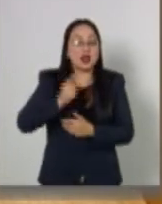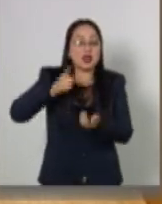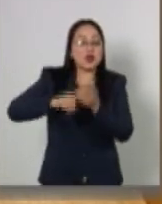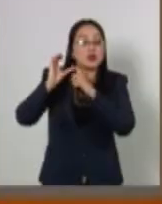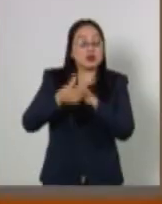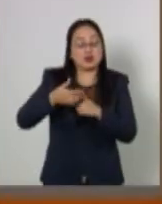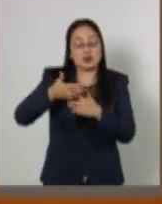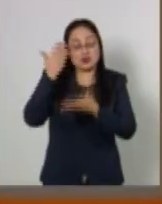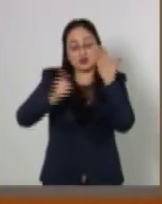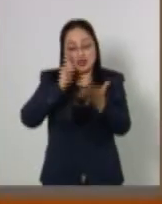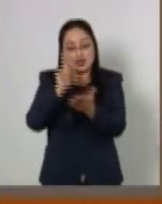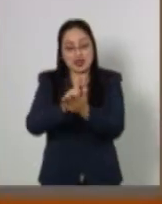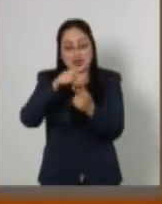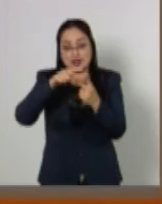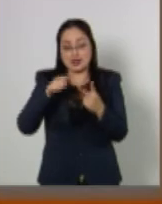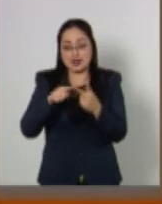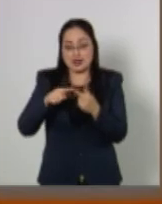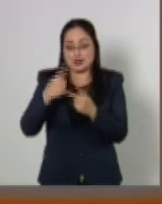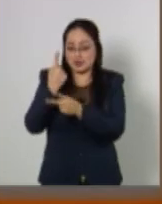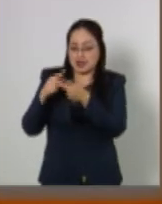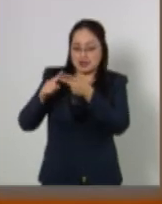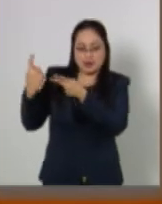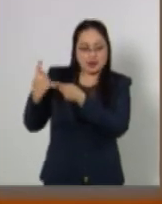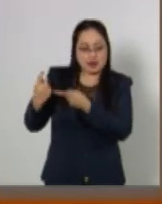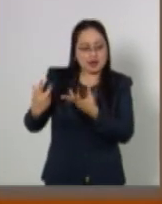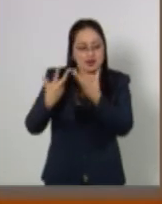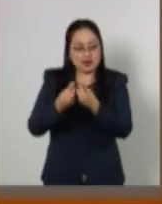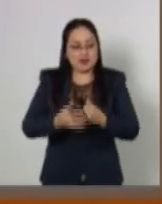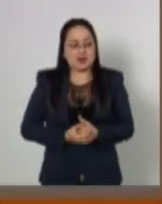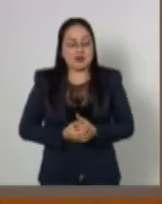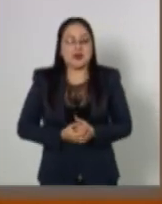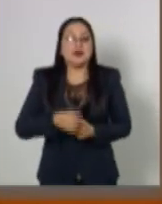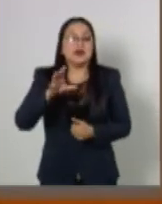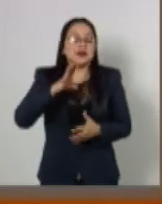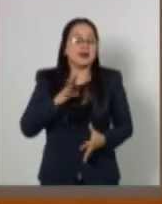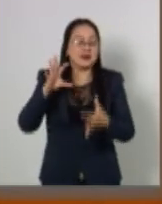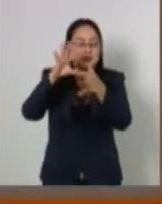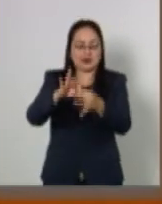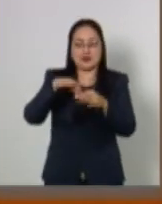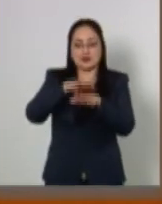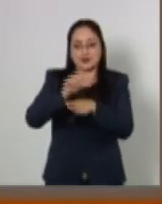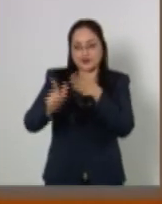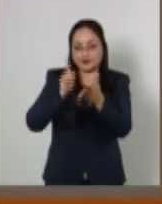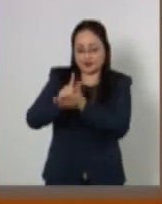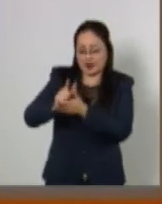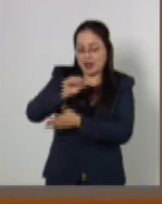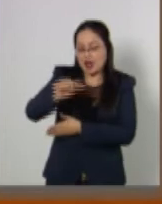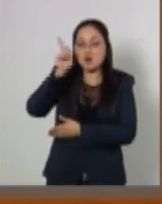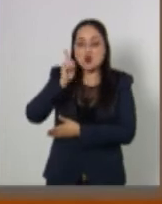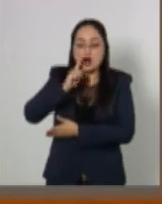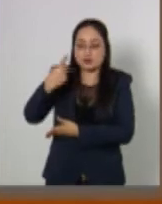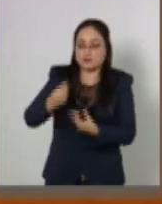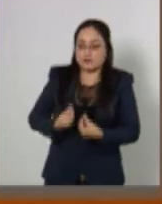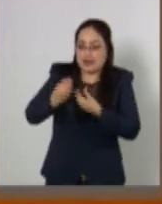de Estudios Legislativos, Estudios Legislativos, primera, tiene que ver con una adición a la Ley General de Acceso de las Mujeres a